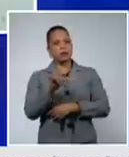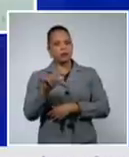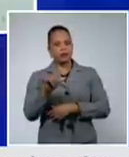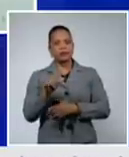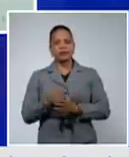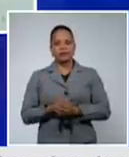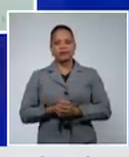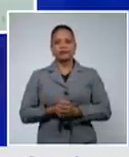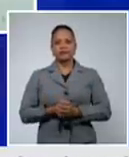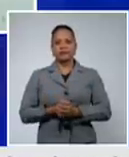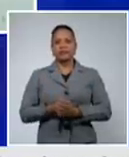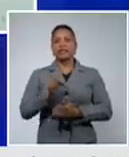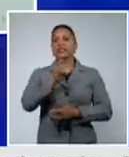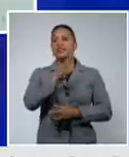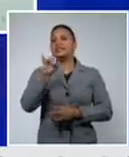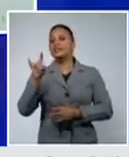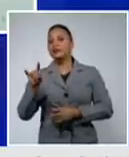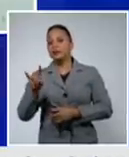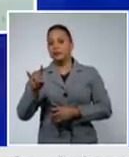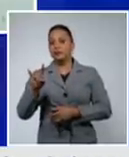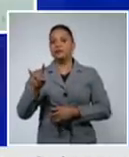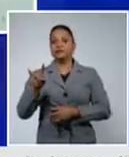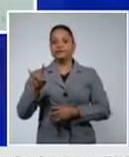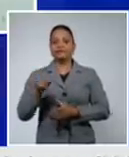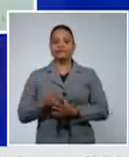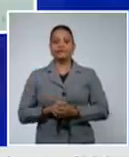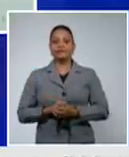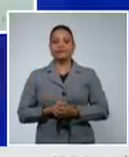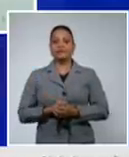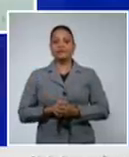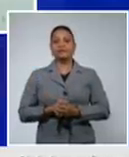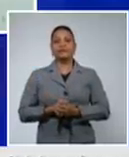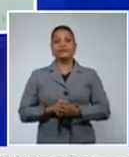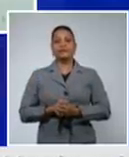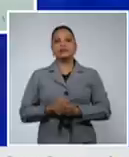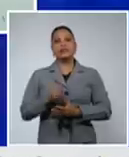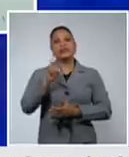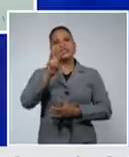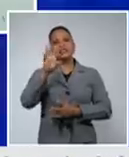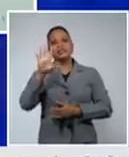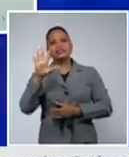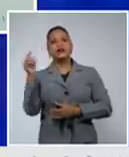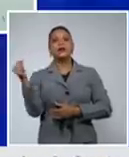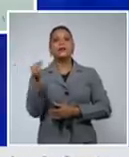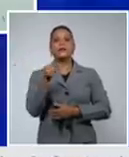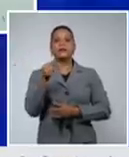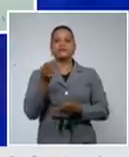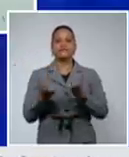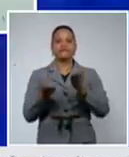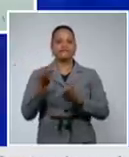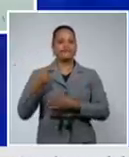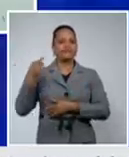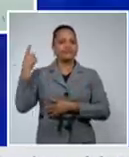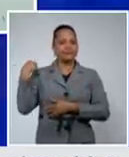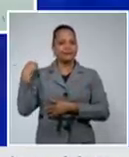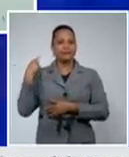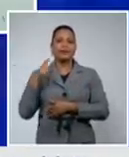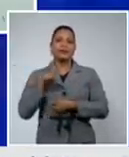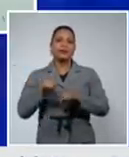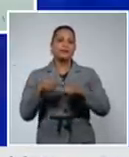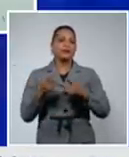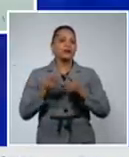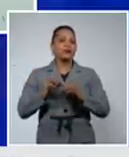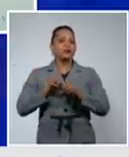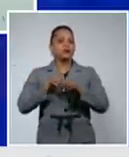39 casos 35 menos que la jornada anterior no obstante con una dispersión que